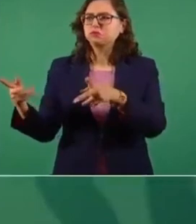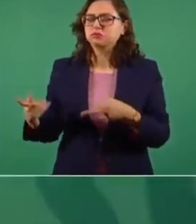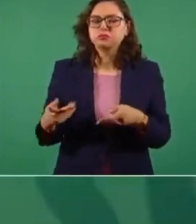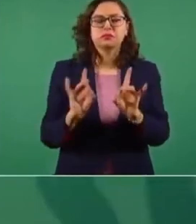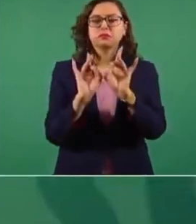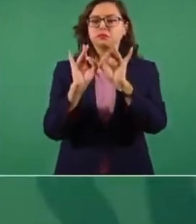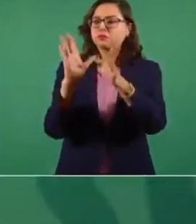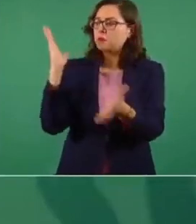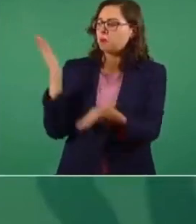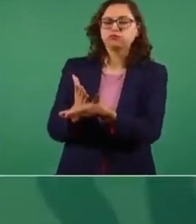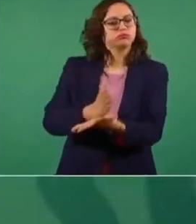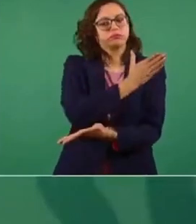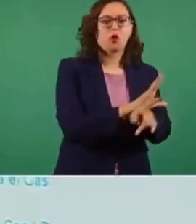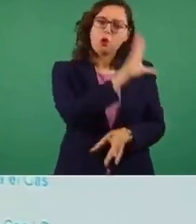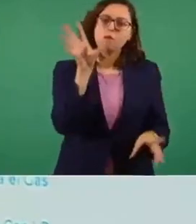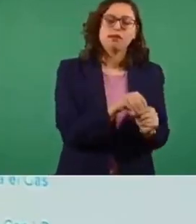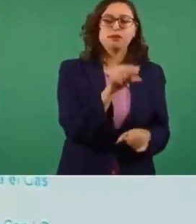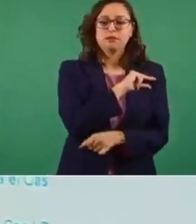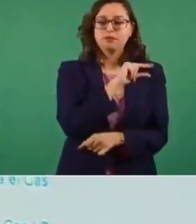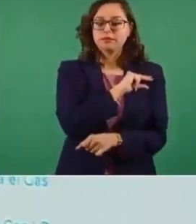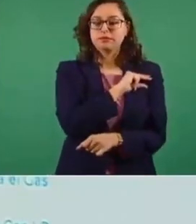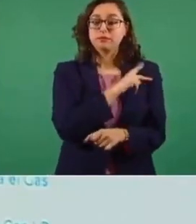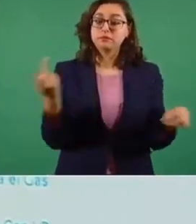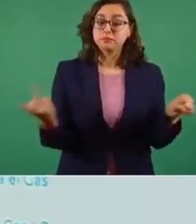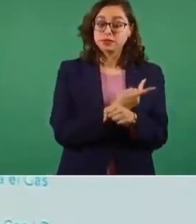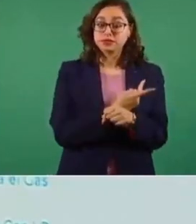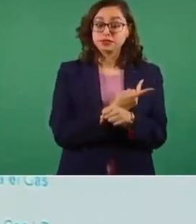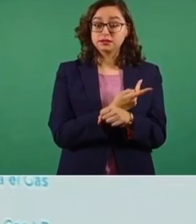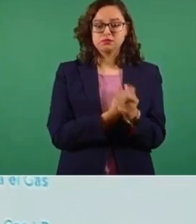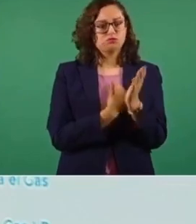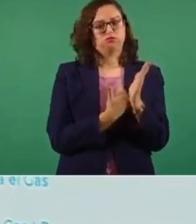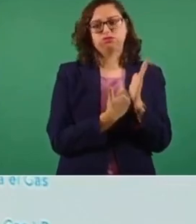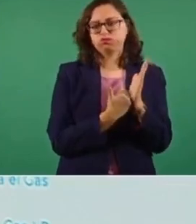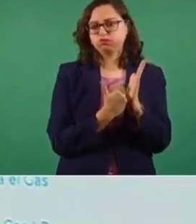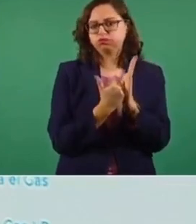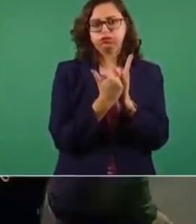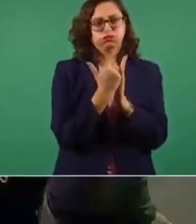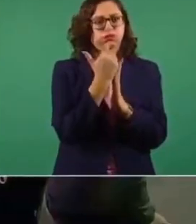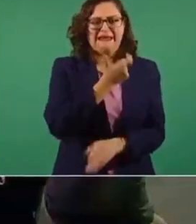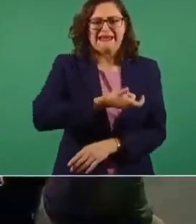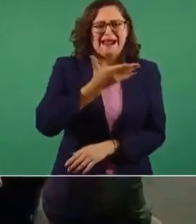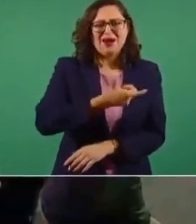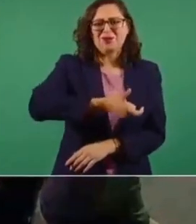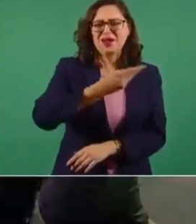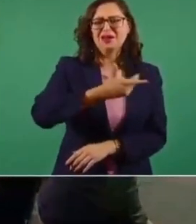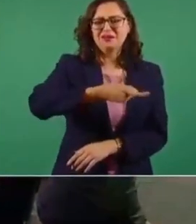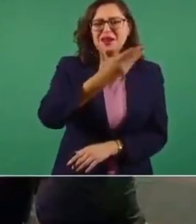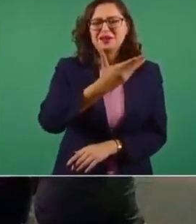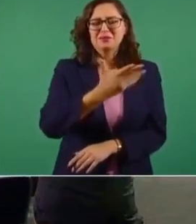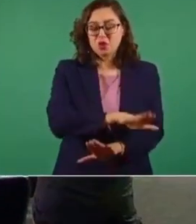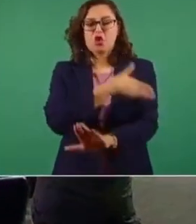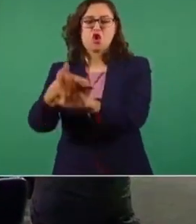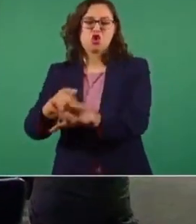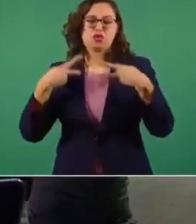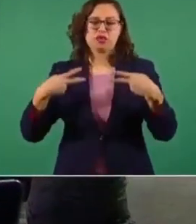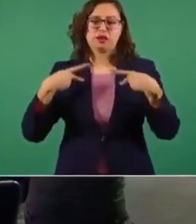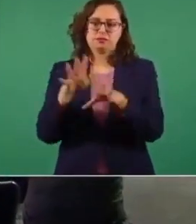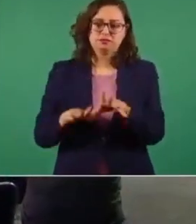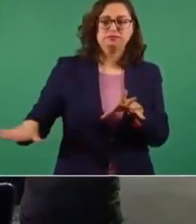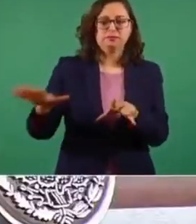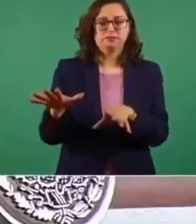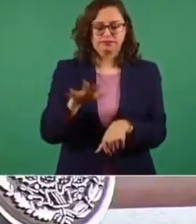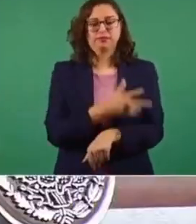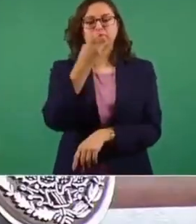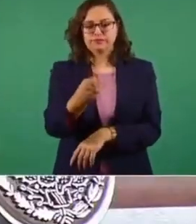de venir, dejan todo al mercado y se vuelven monopolios y se afecta a la población. Entonces, por eso